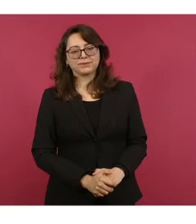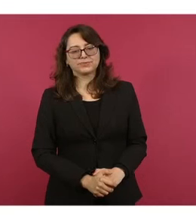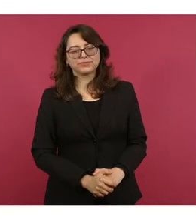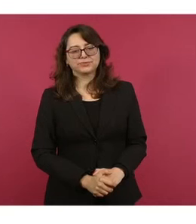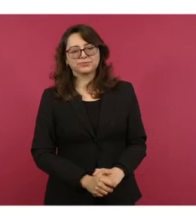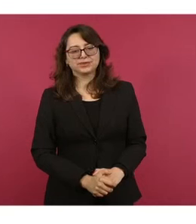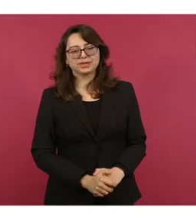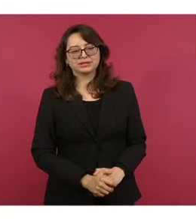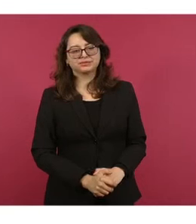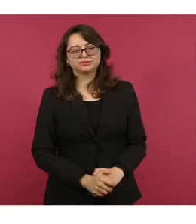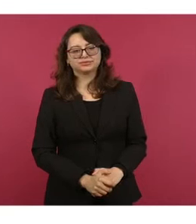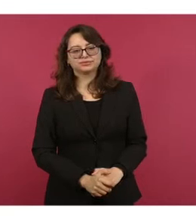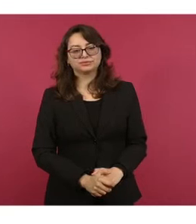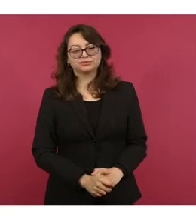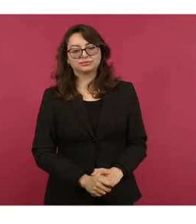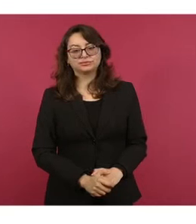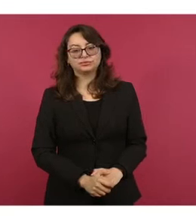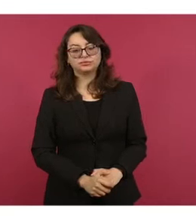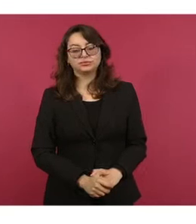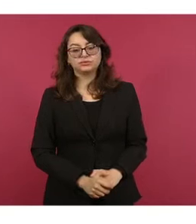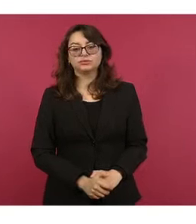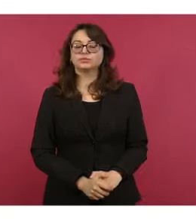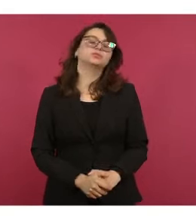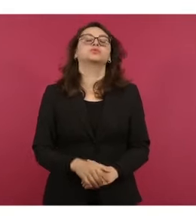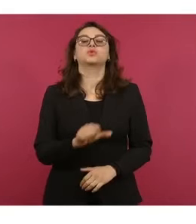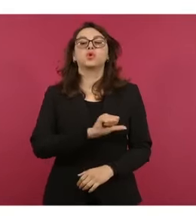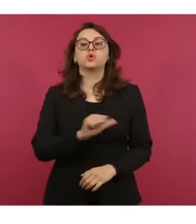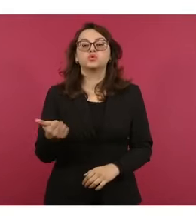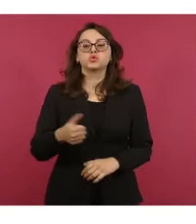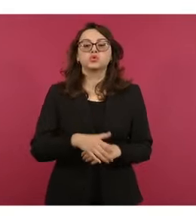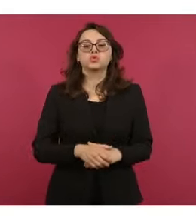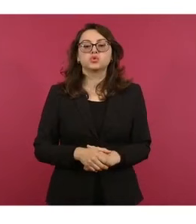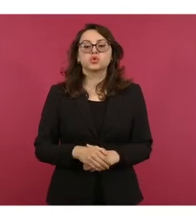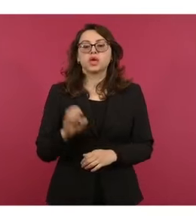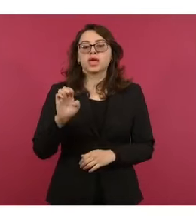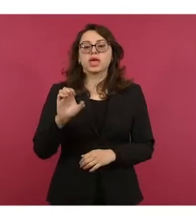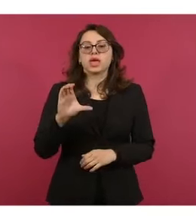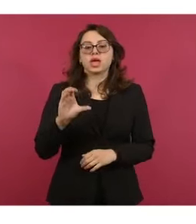A ver, ¿cuál otro vemos? El economista. Economista.